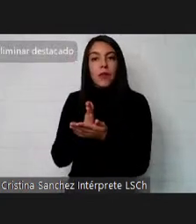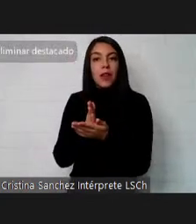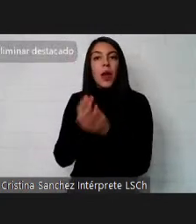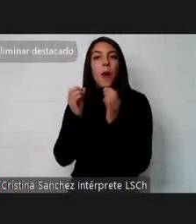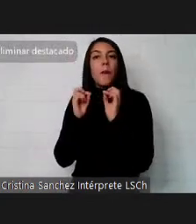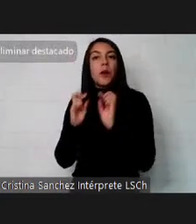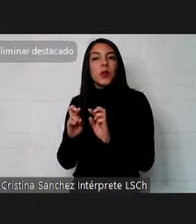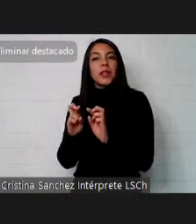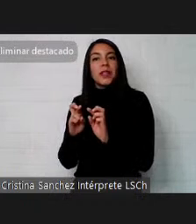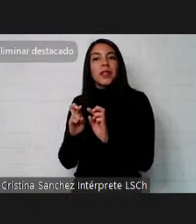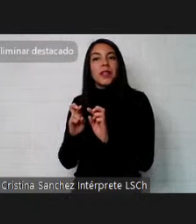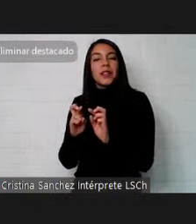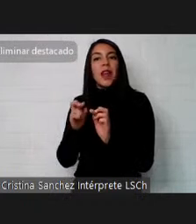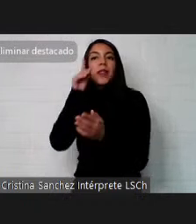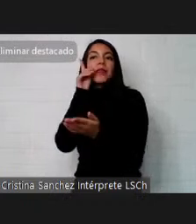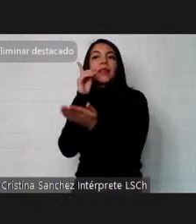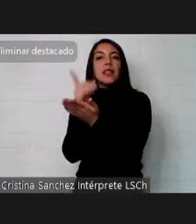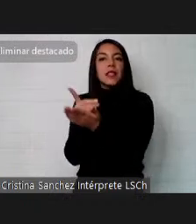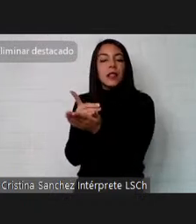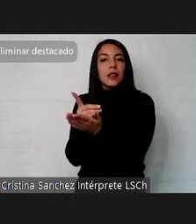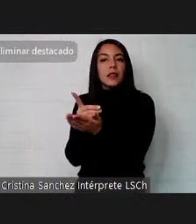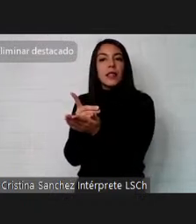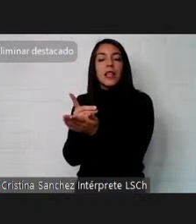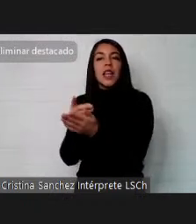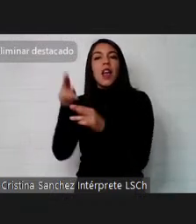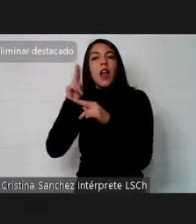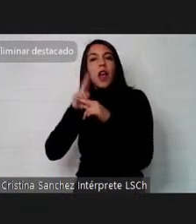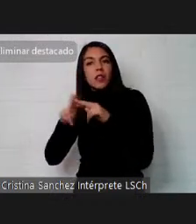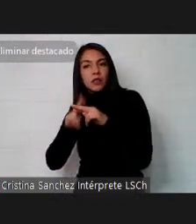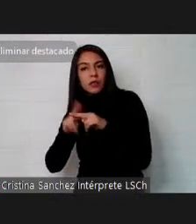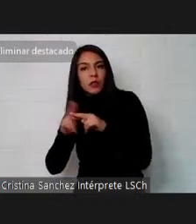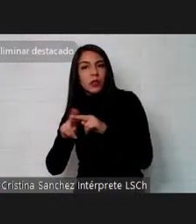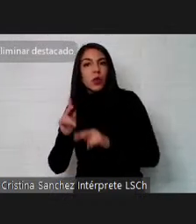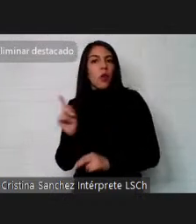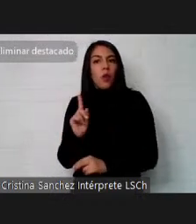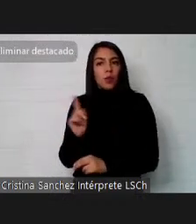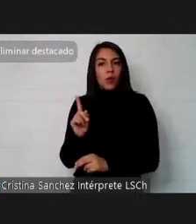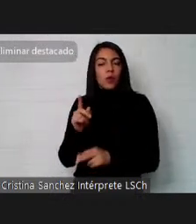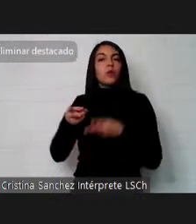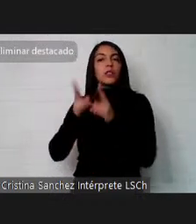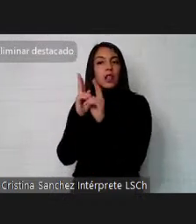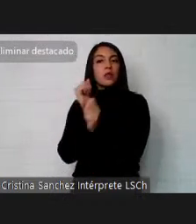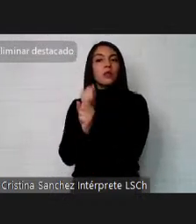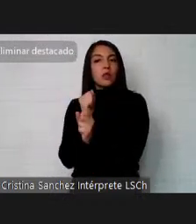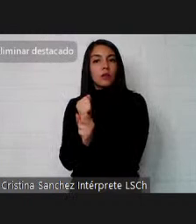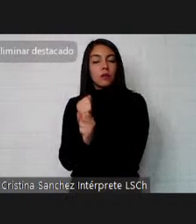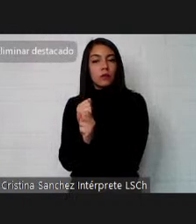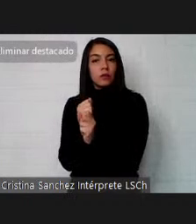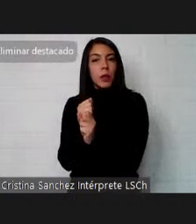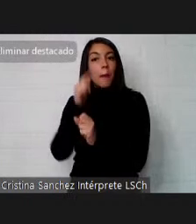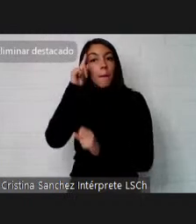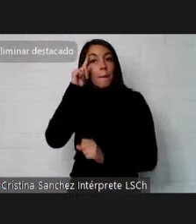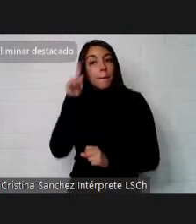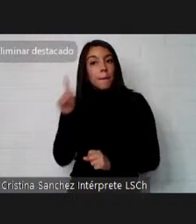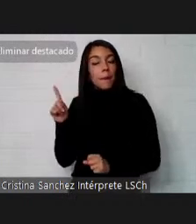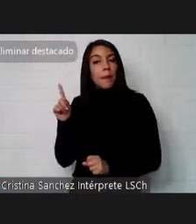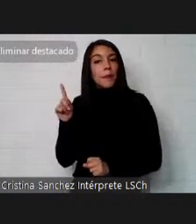oportunidad de poder decidir si ejercemos o no el derecho al trabajo pero no